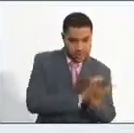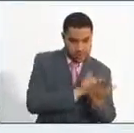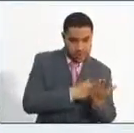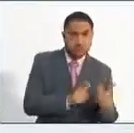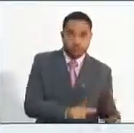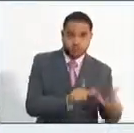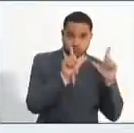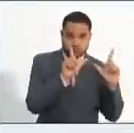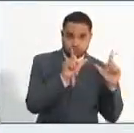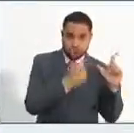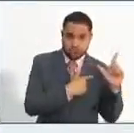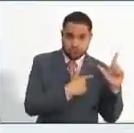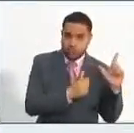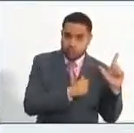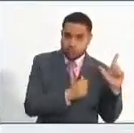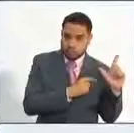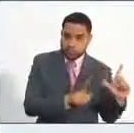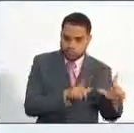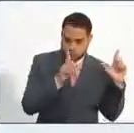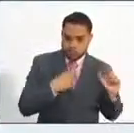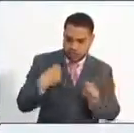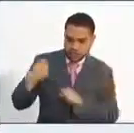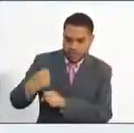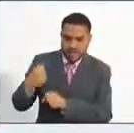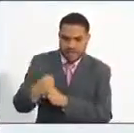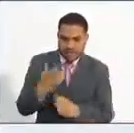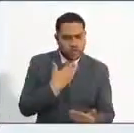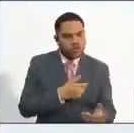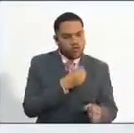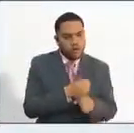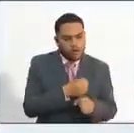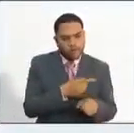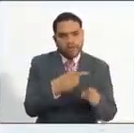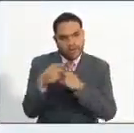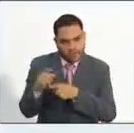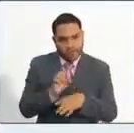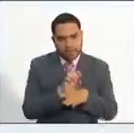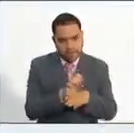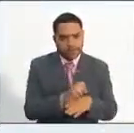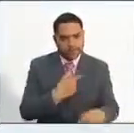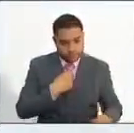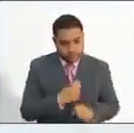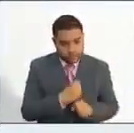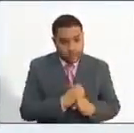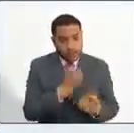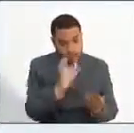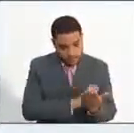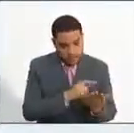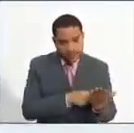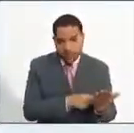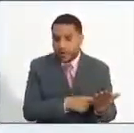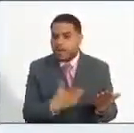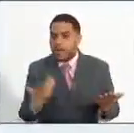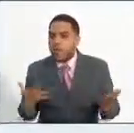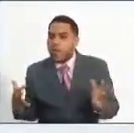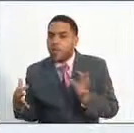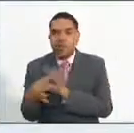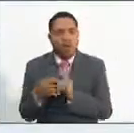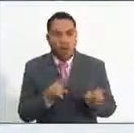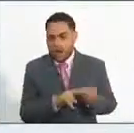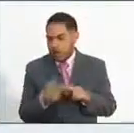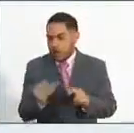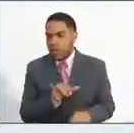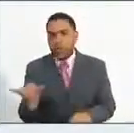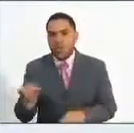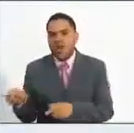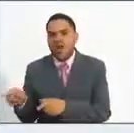del trabajo que haya desempeñado previamente en diversas entidades, guarde relación con las